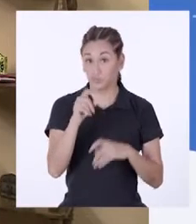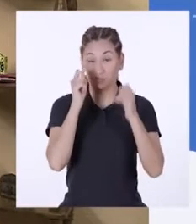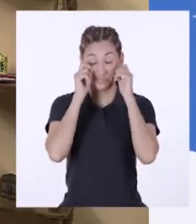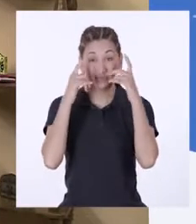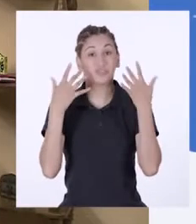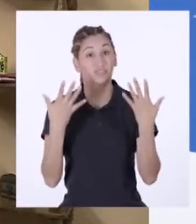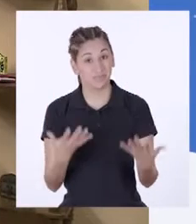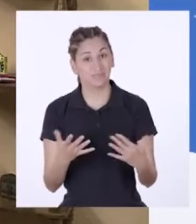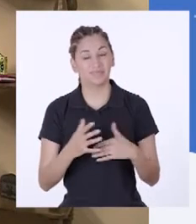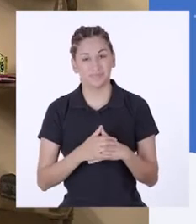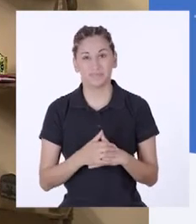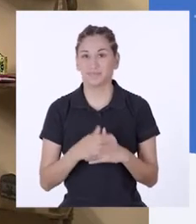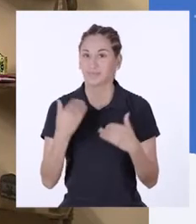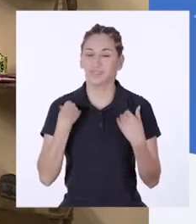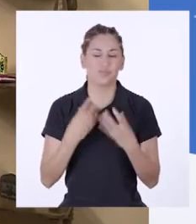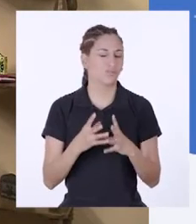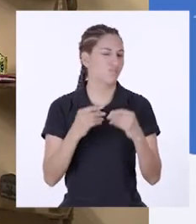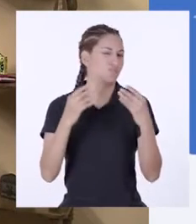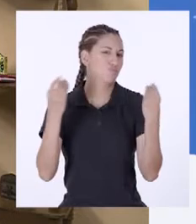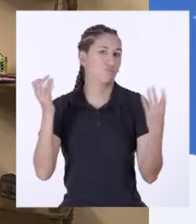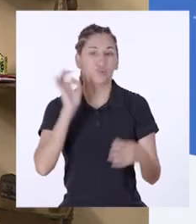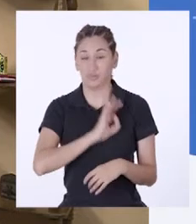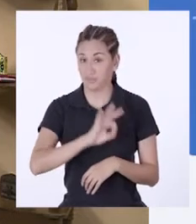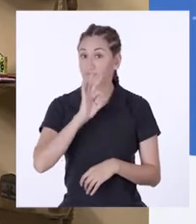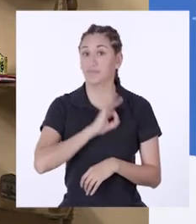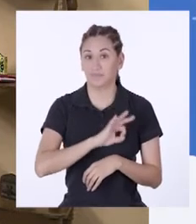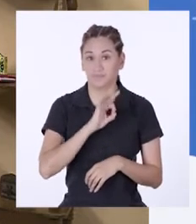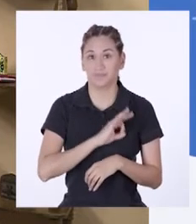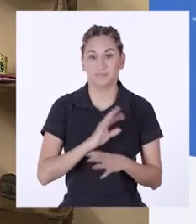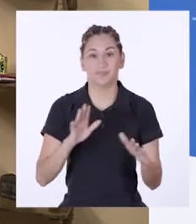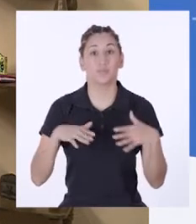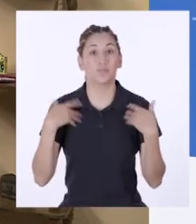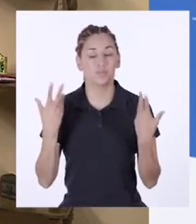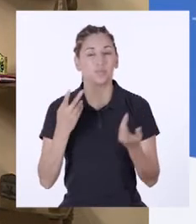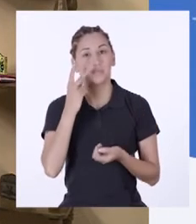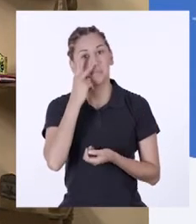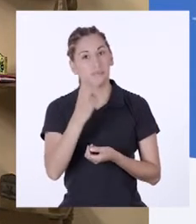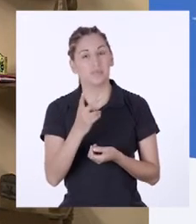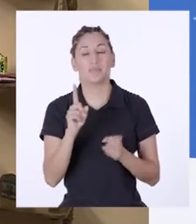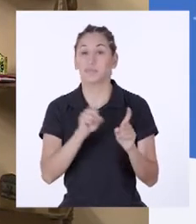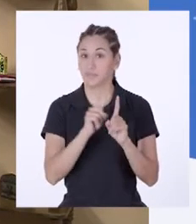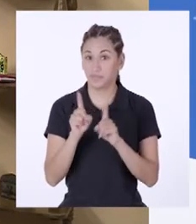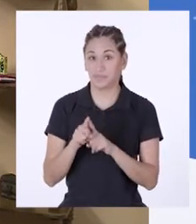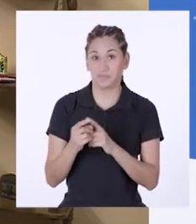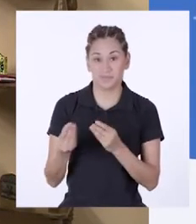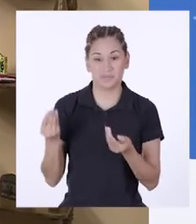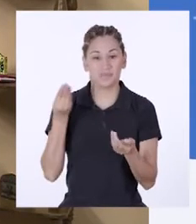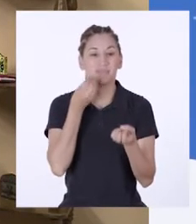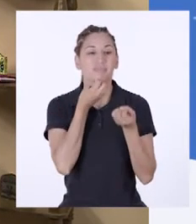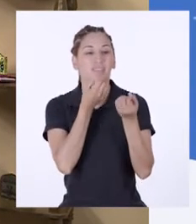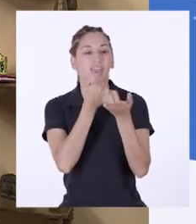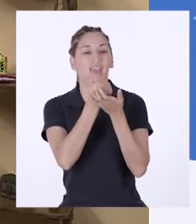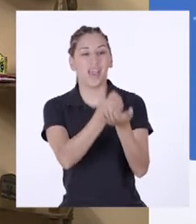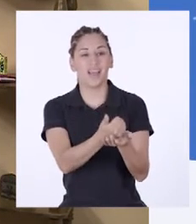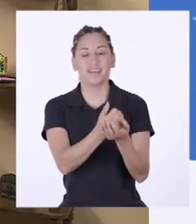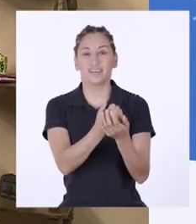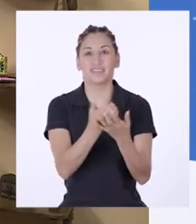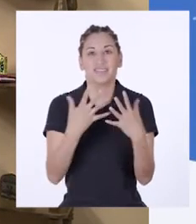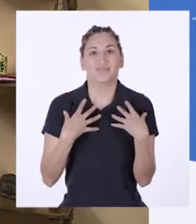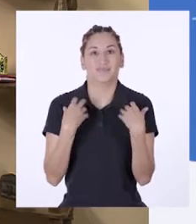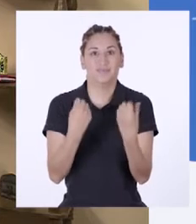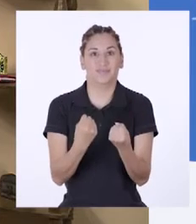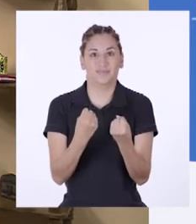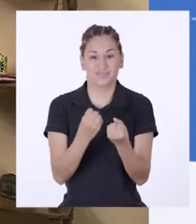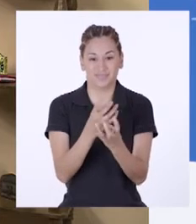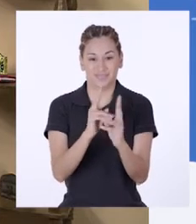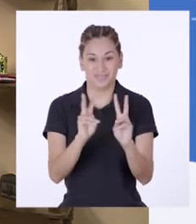sorprenderías. Hay un sinfín de beneficios. Podemos apreciar que además de traer bienestar a nuestros cultivos,